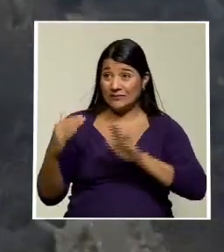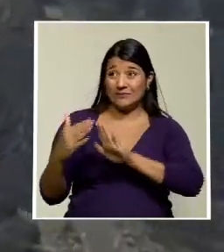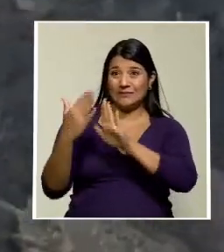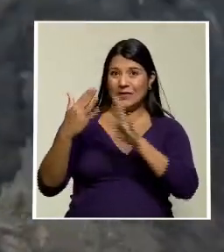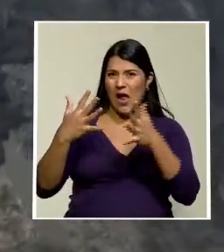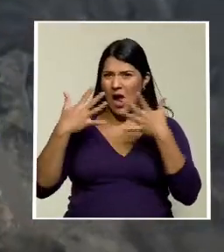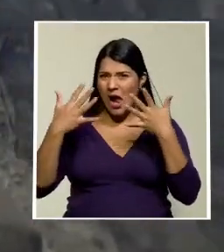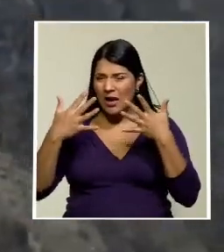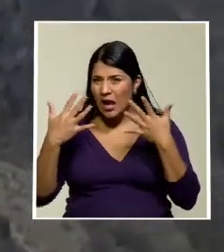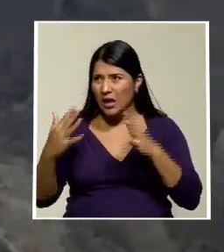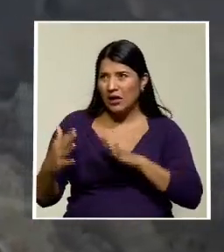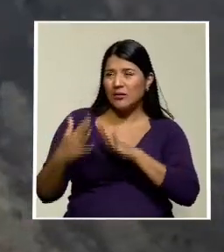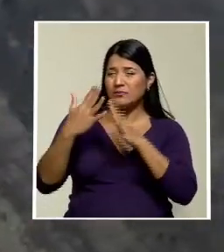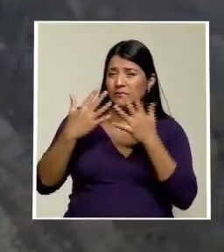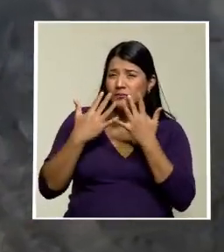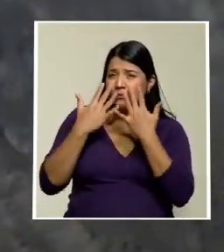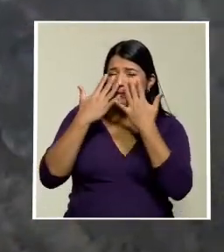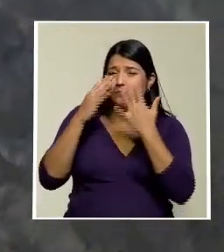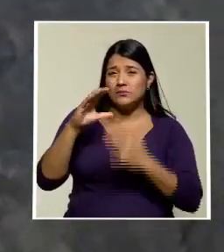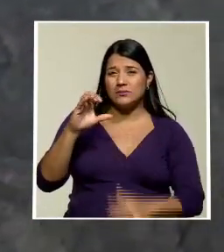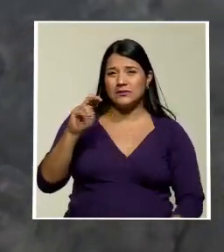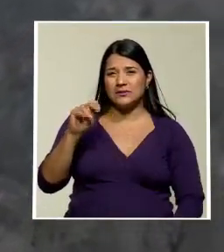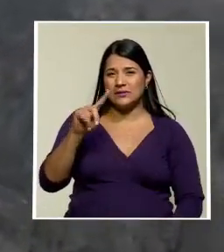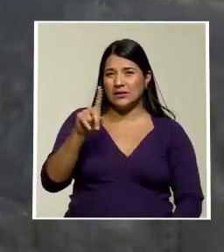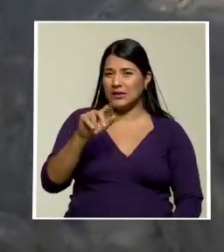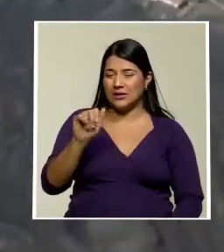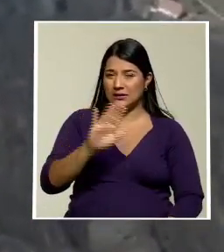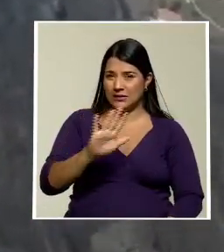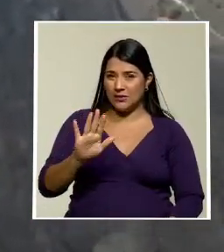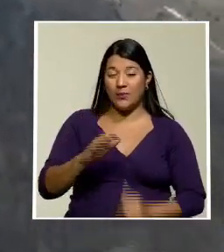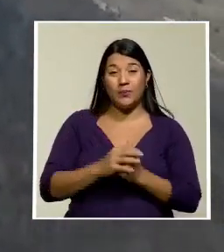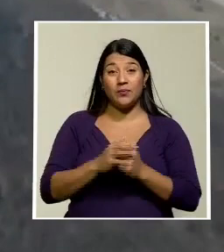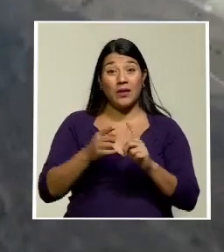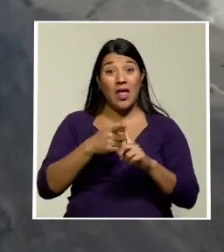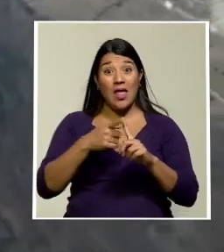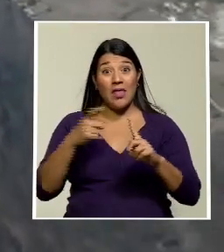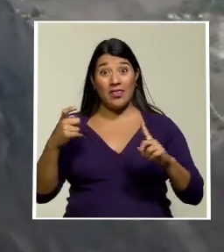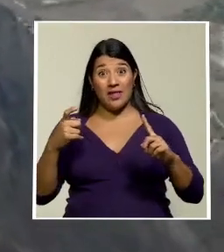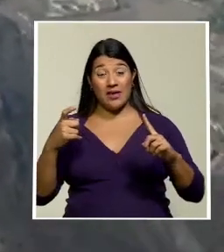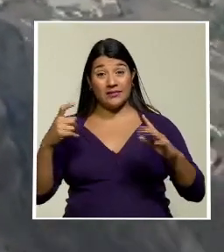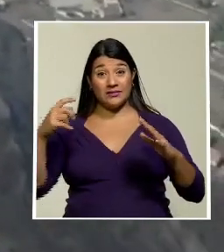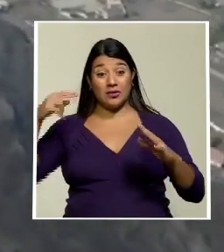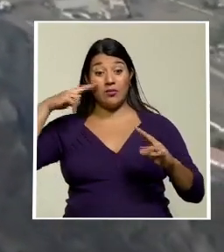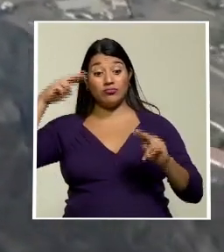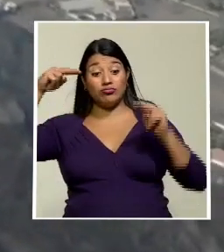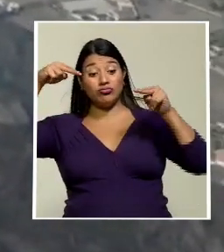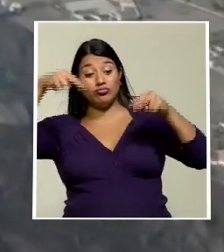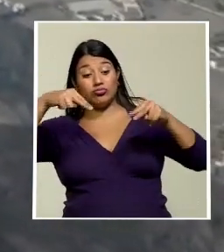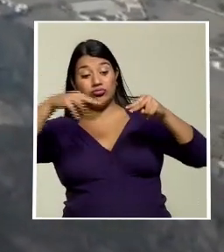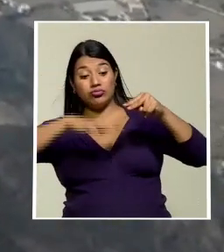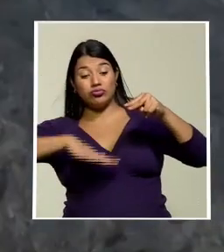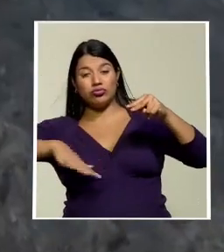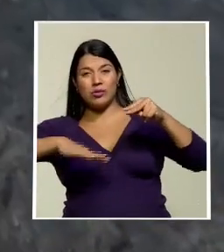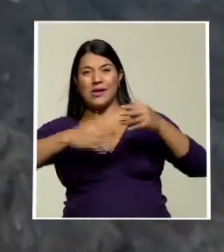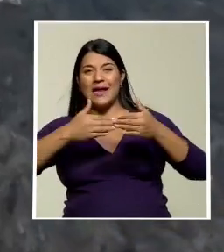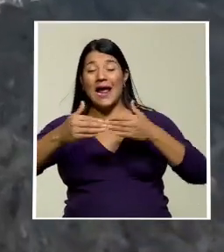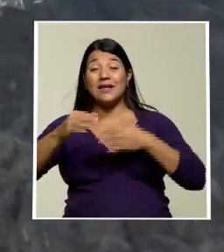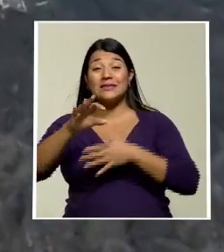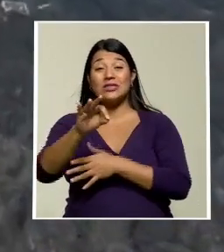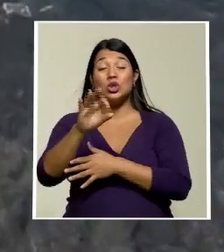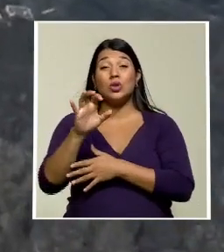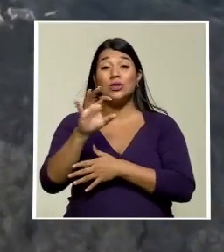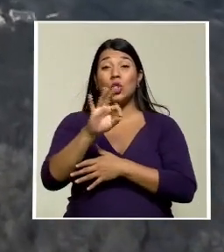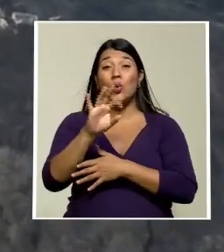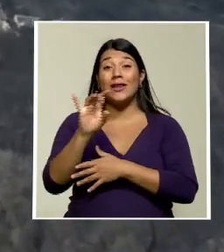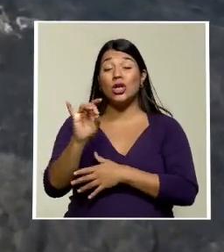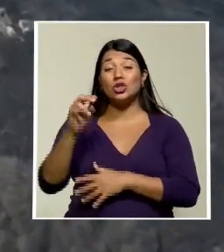aire ni a la ceniza la imagen desde el cielo de las coladas da idea de su extensión casi 998